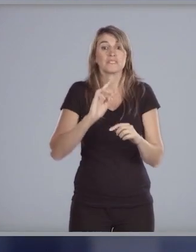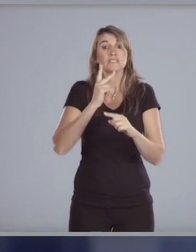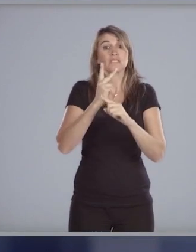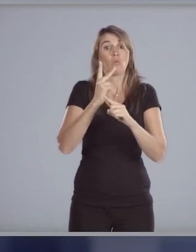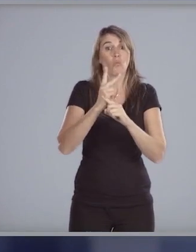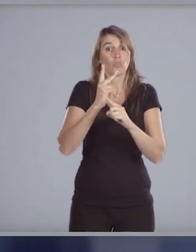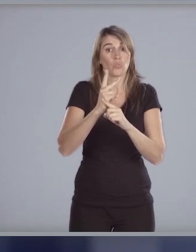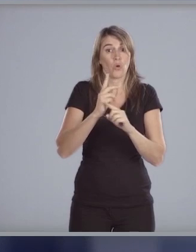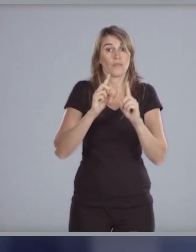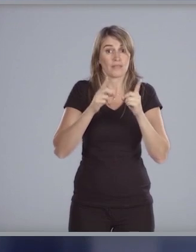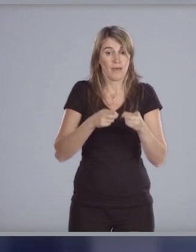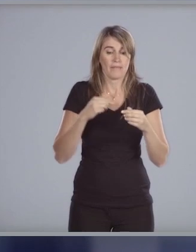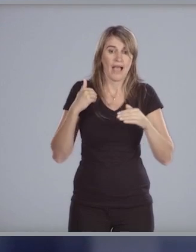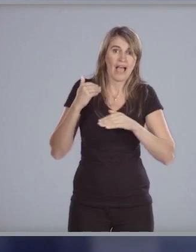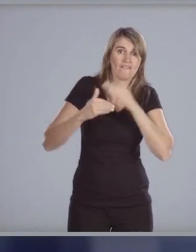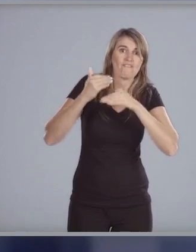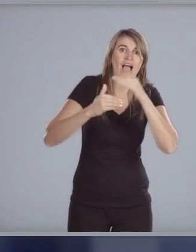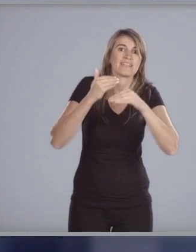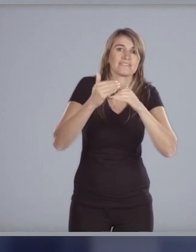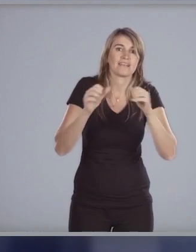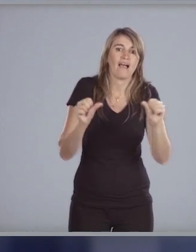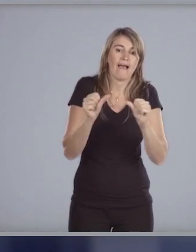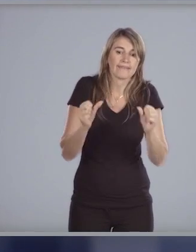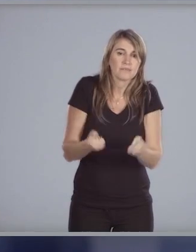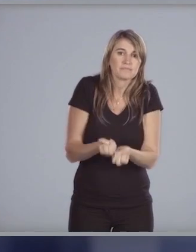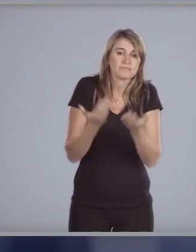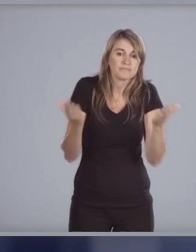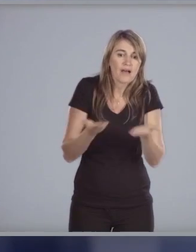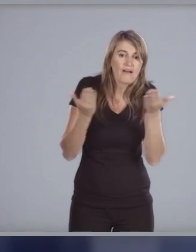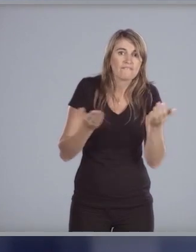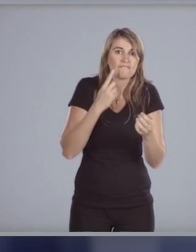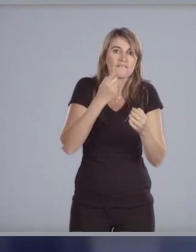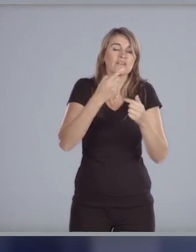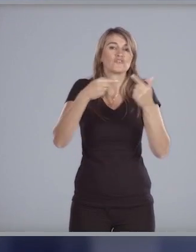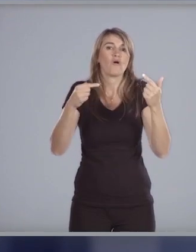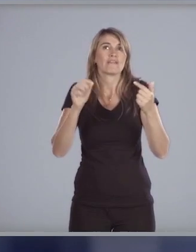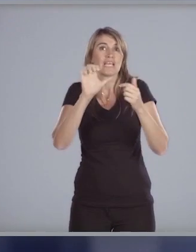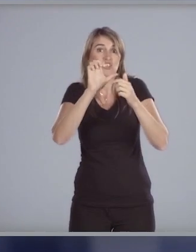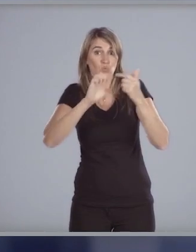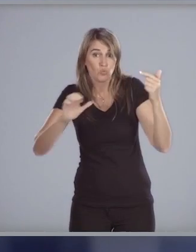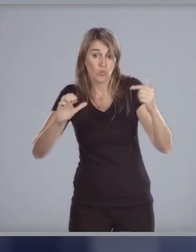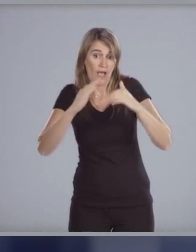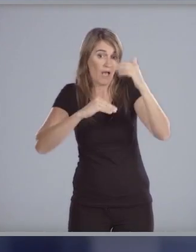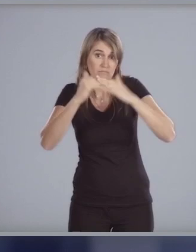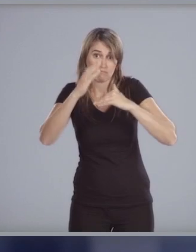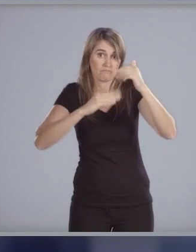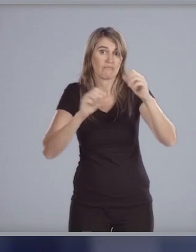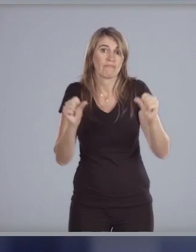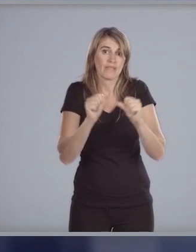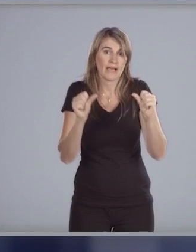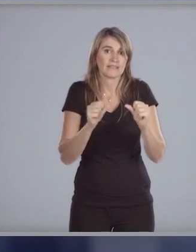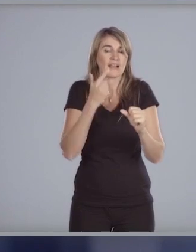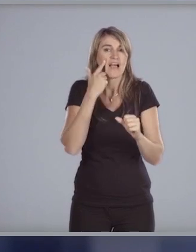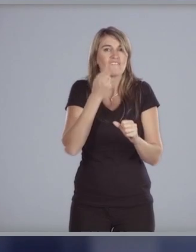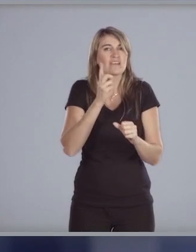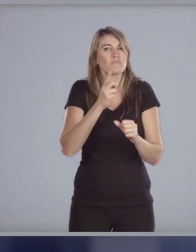avanzaremos en la implementación del sistema nacional de infraestructura con el objetivo de